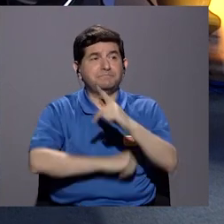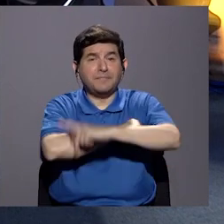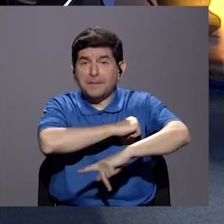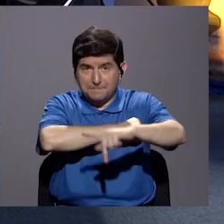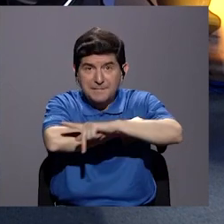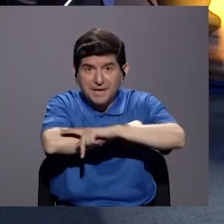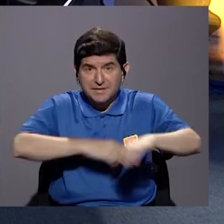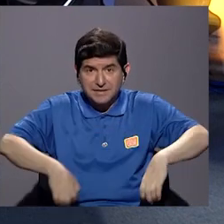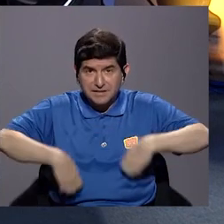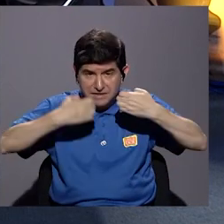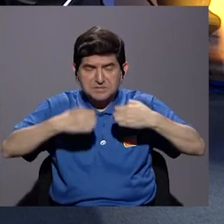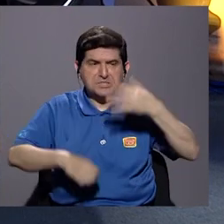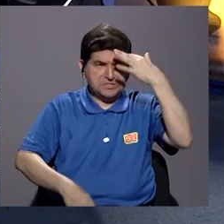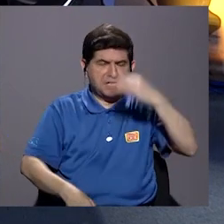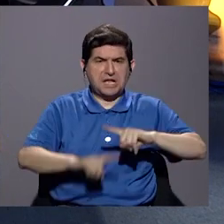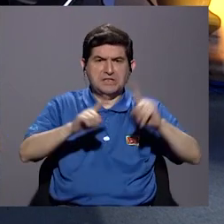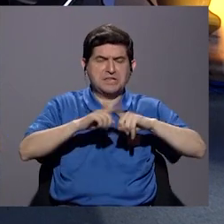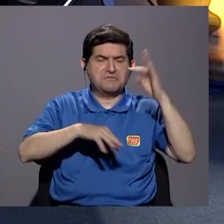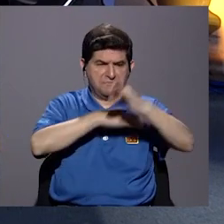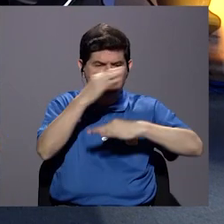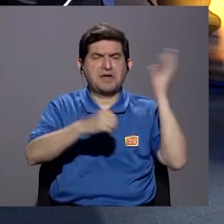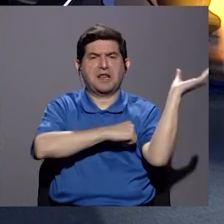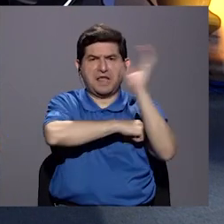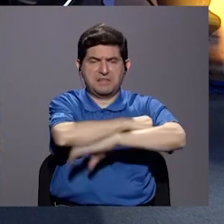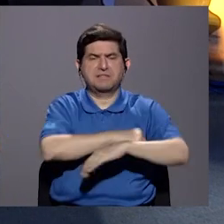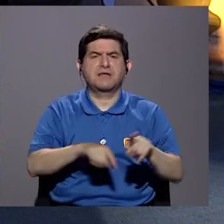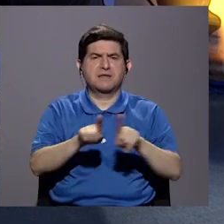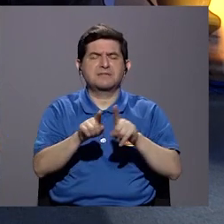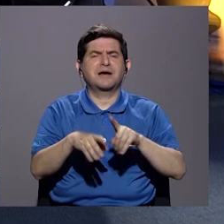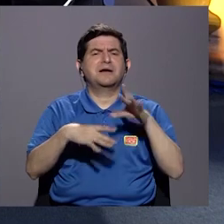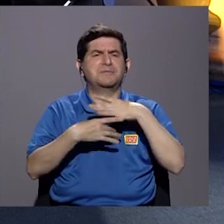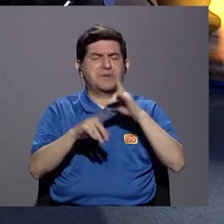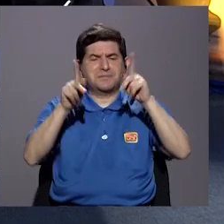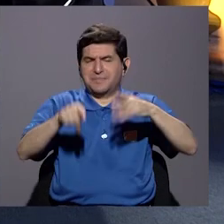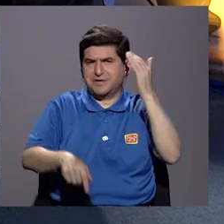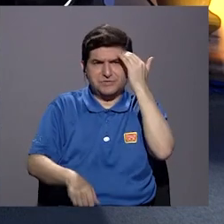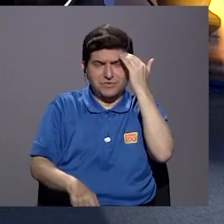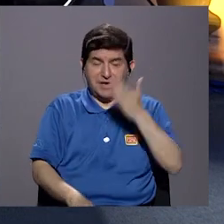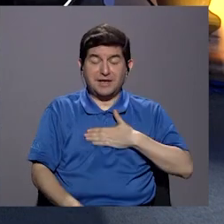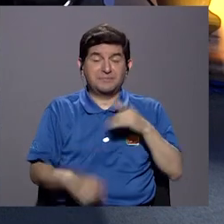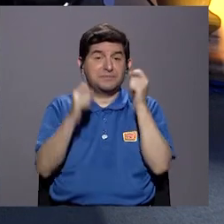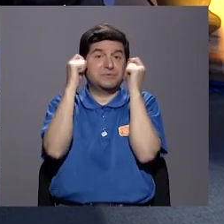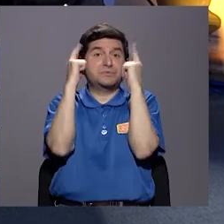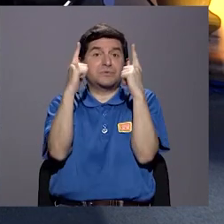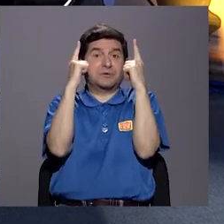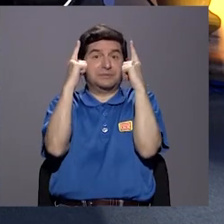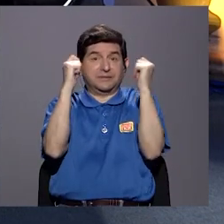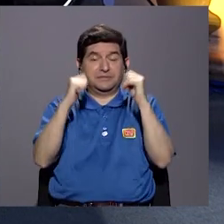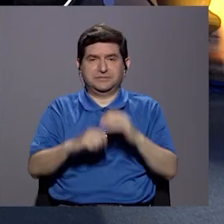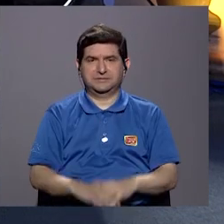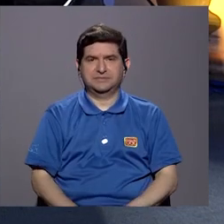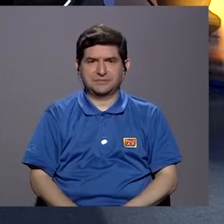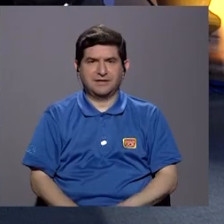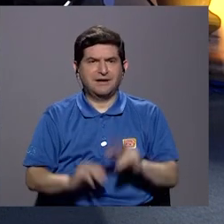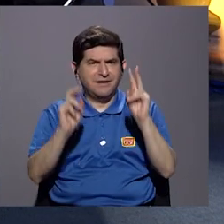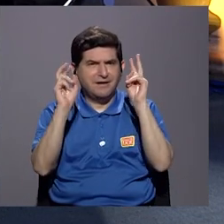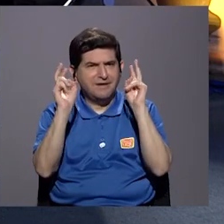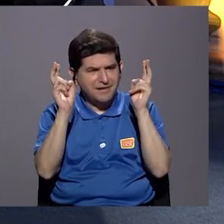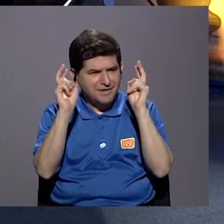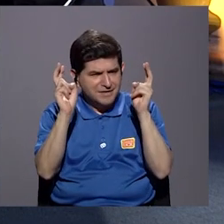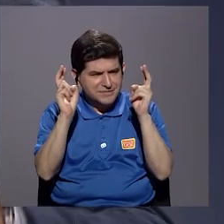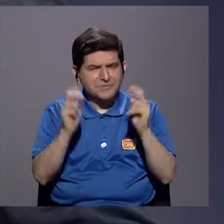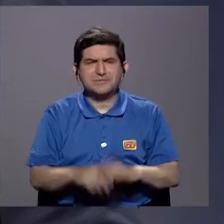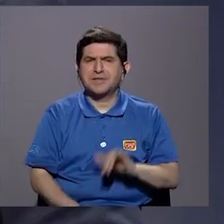Hay países en los que se ha apostado por otro tipo de sanciones, porque además hay una cosa muy interesante que la gente no sabe. A mí me sorprendía, porque ese es un tema,